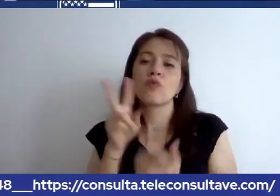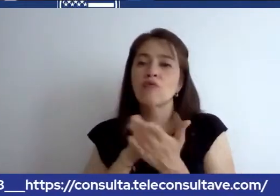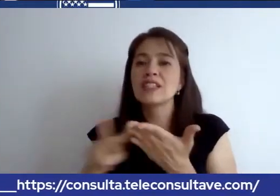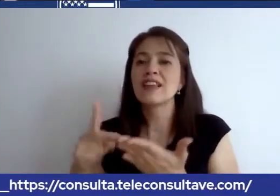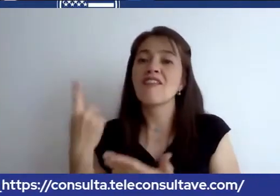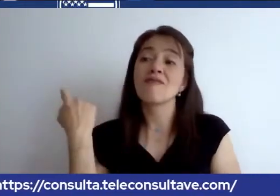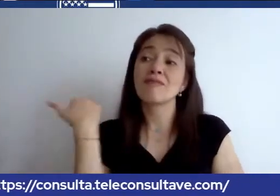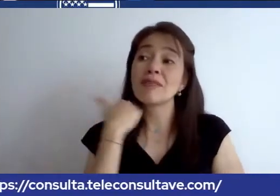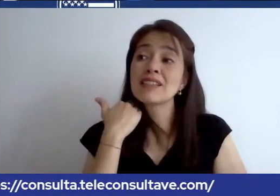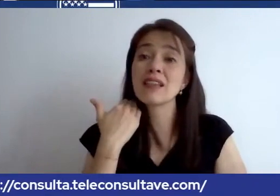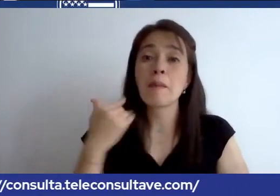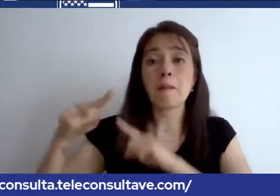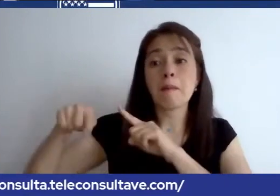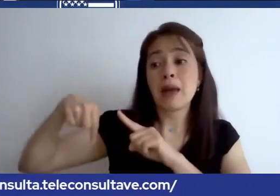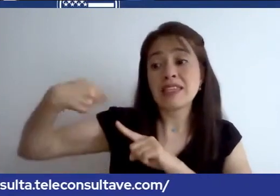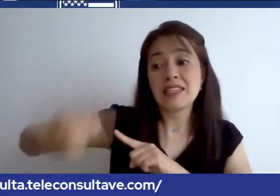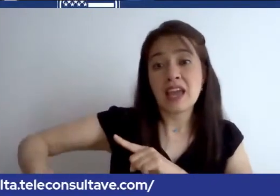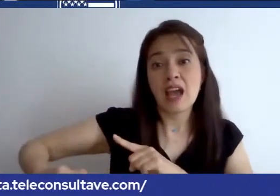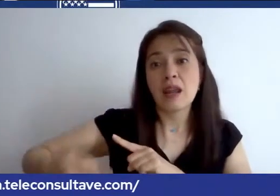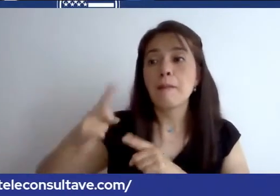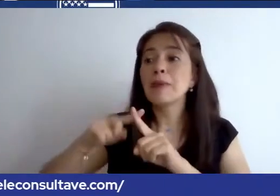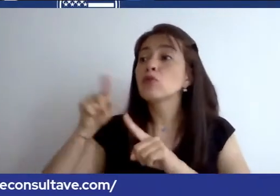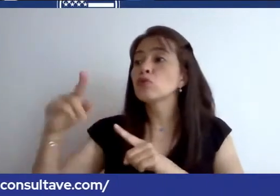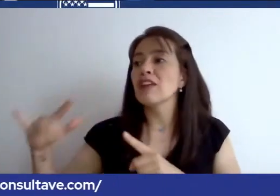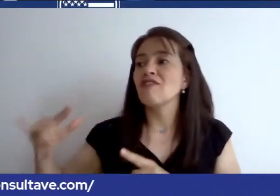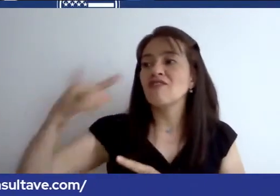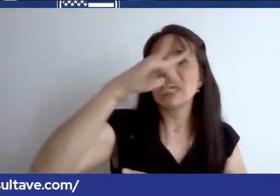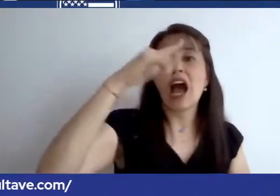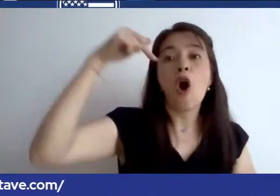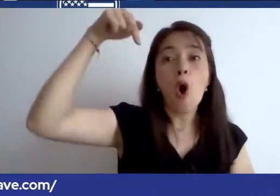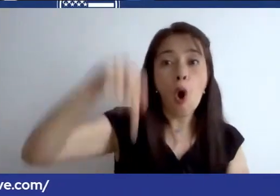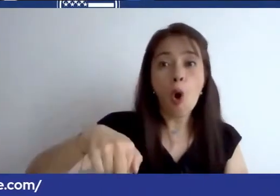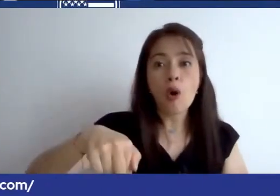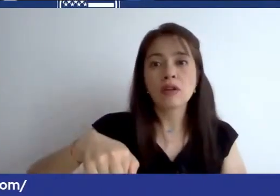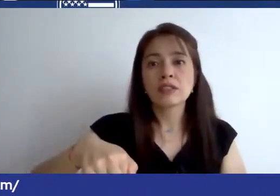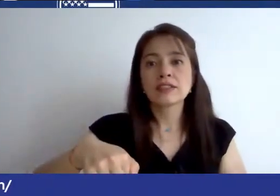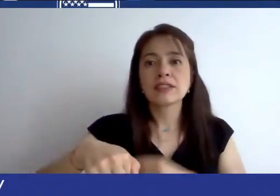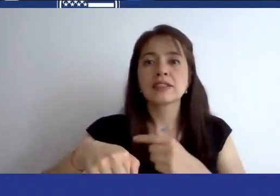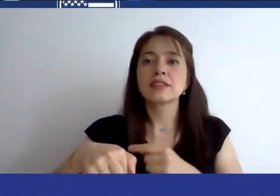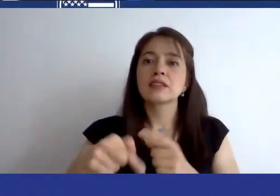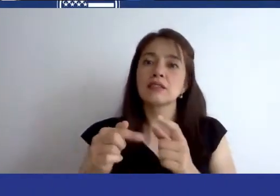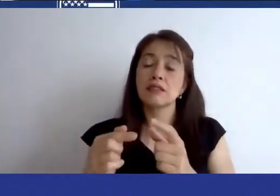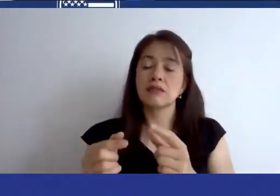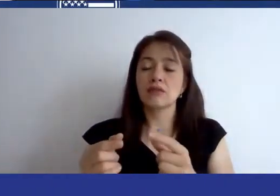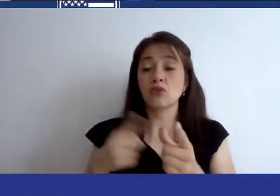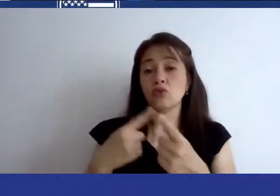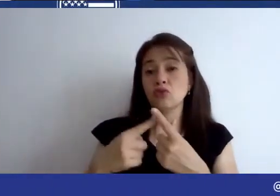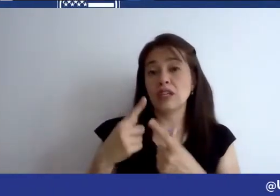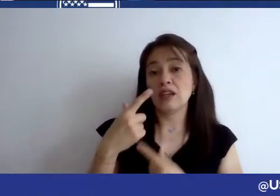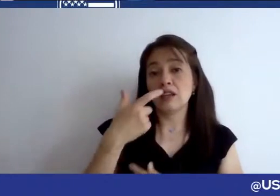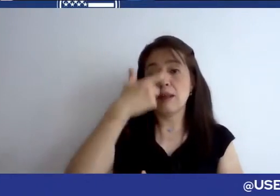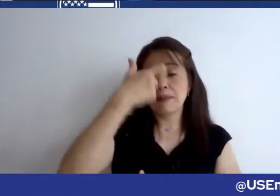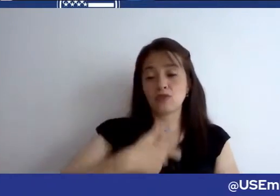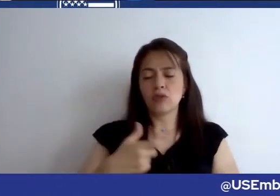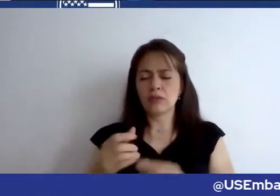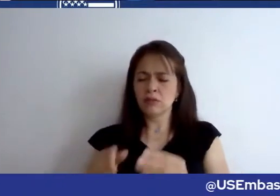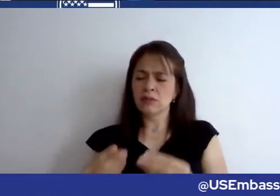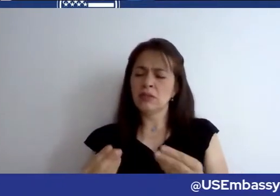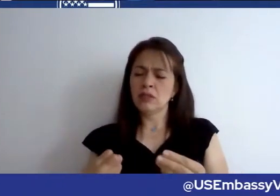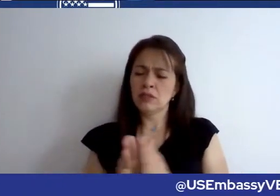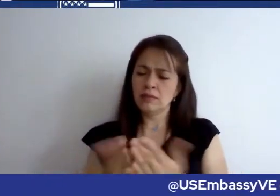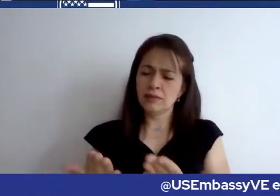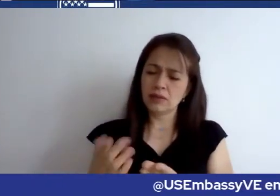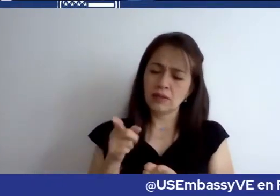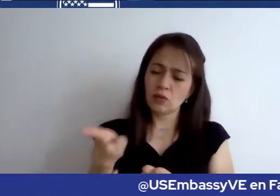llega, pues va a Estados Unidos hoy y el funcionario en la frontera dice que puede estar en